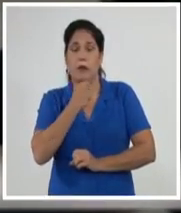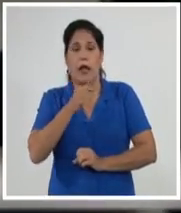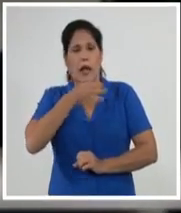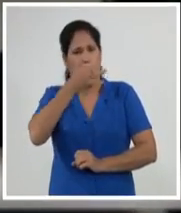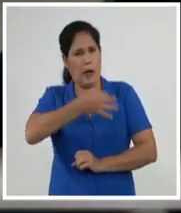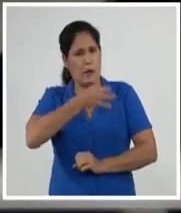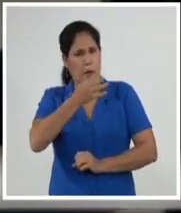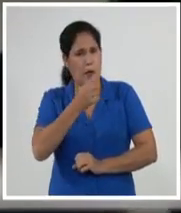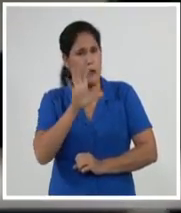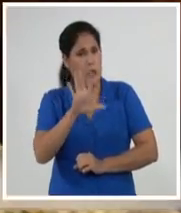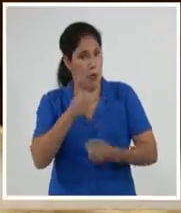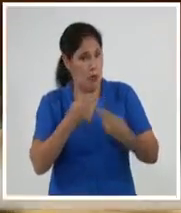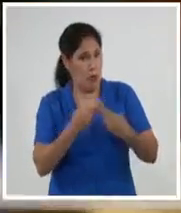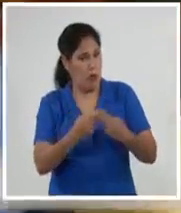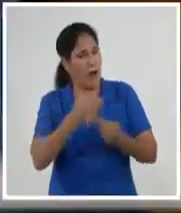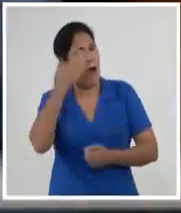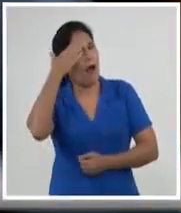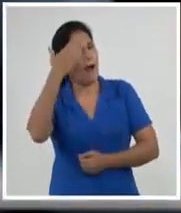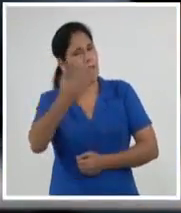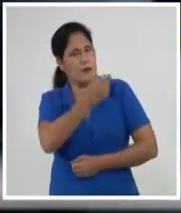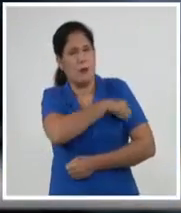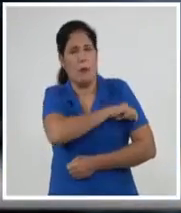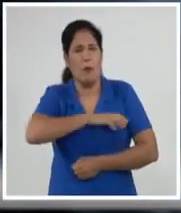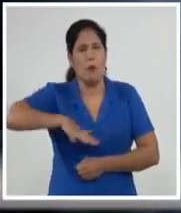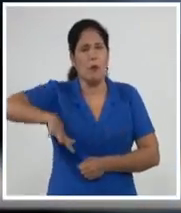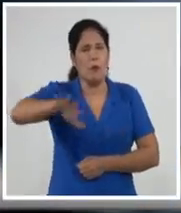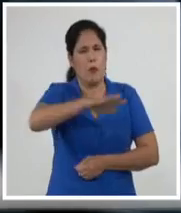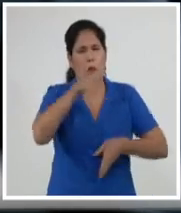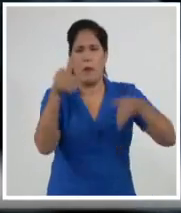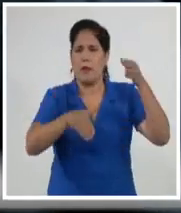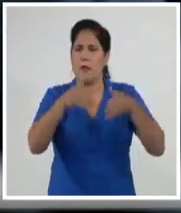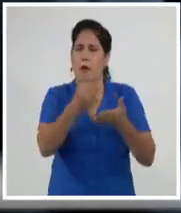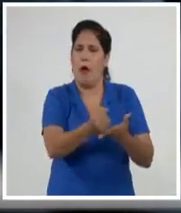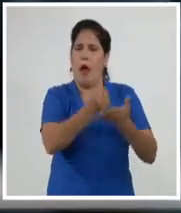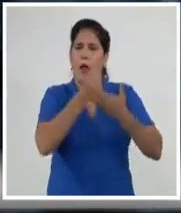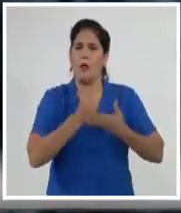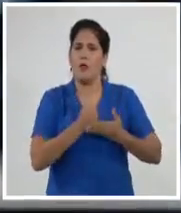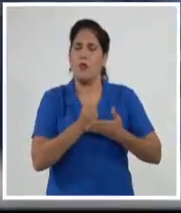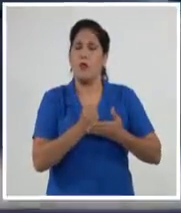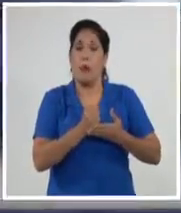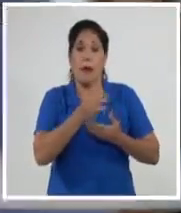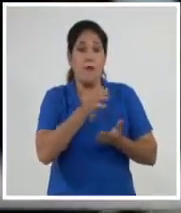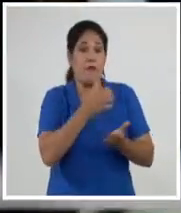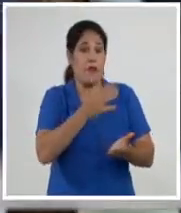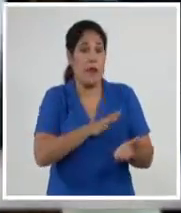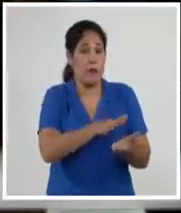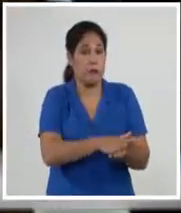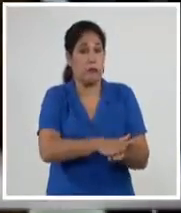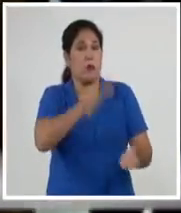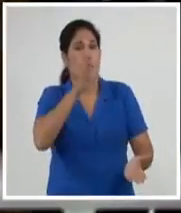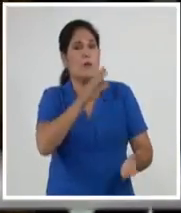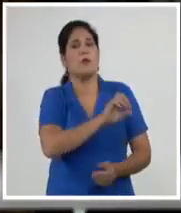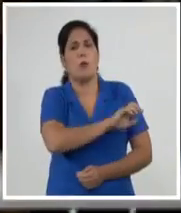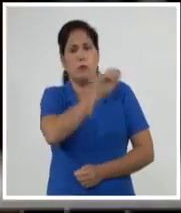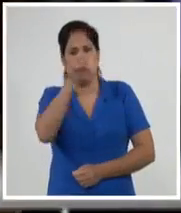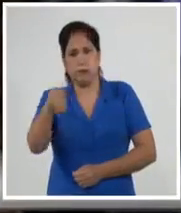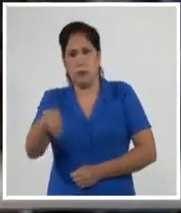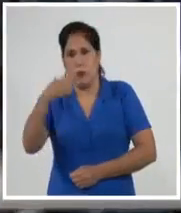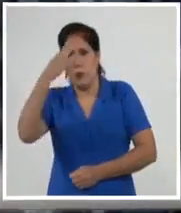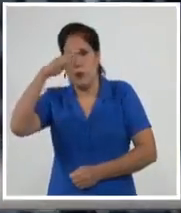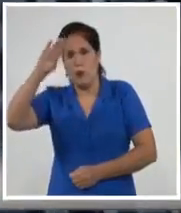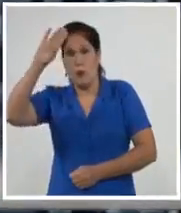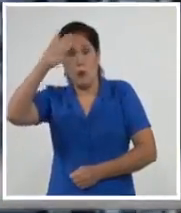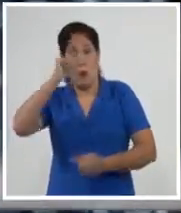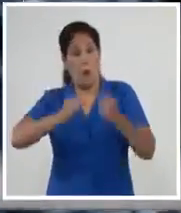en nombre de los cinco el agradecimiento al pueblo, partícipe de la victoria prometida por Fidel y cumplida por Raúl. Un principio